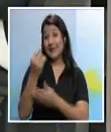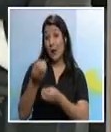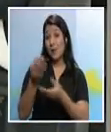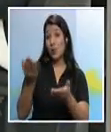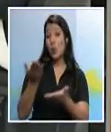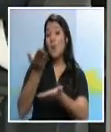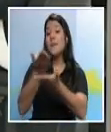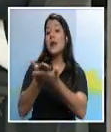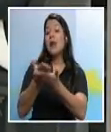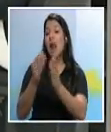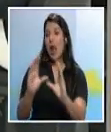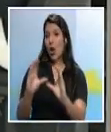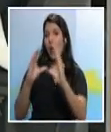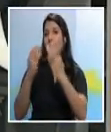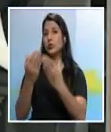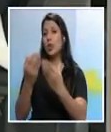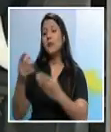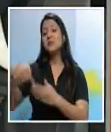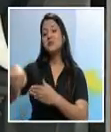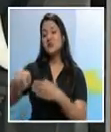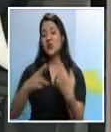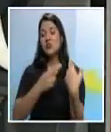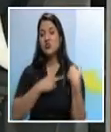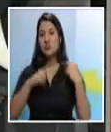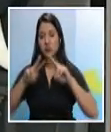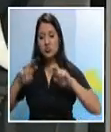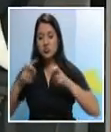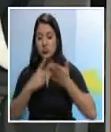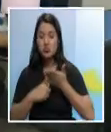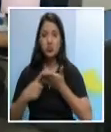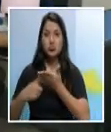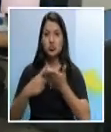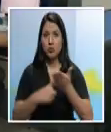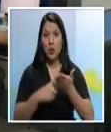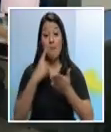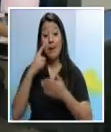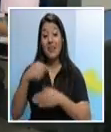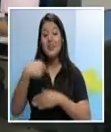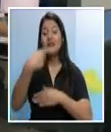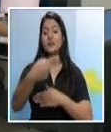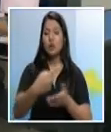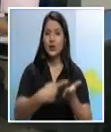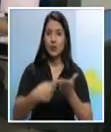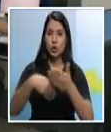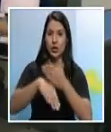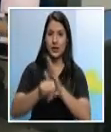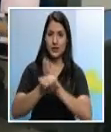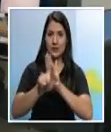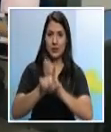presentado a la comisión respectiva para su discusión y posible dictamen para ir al plenario legislativo.